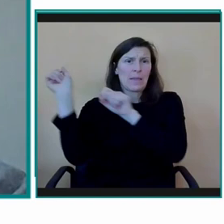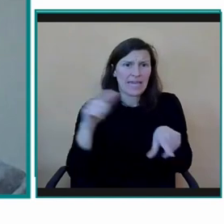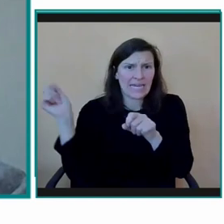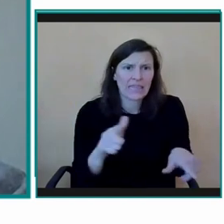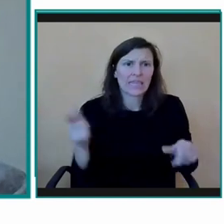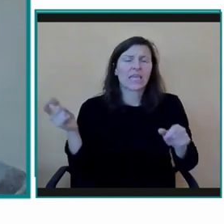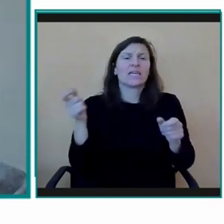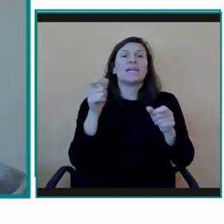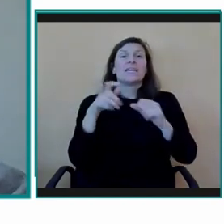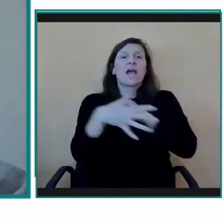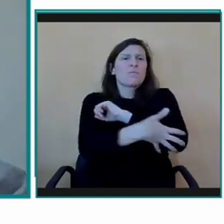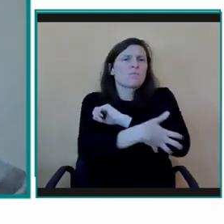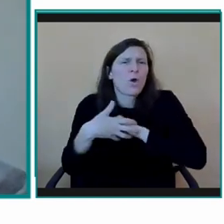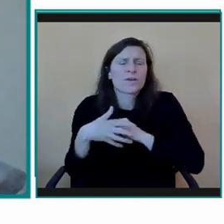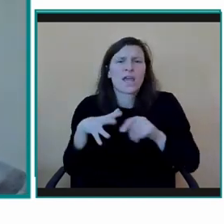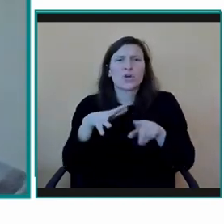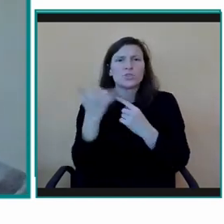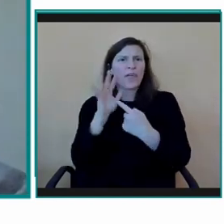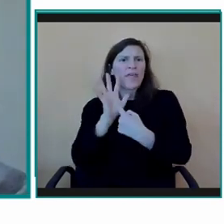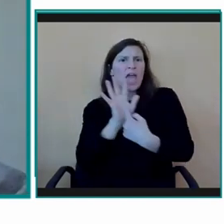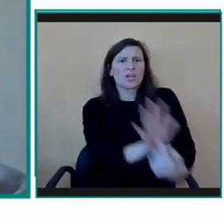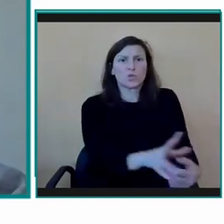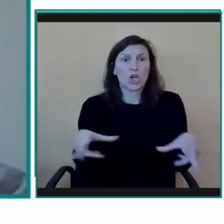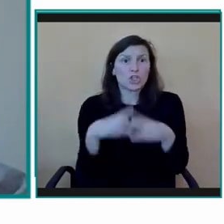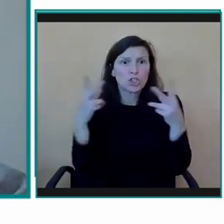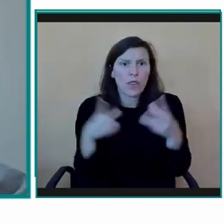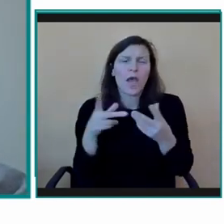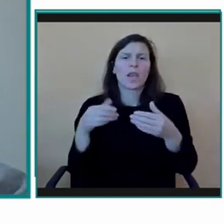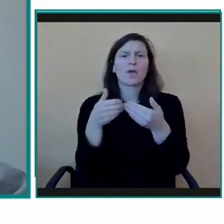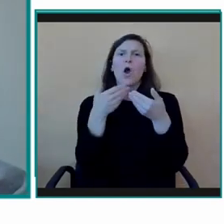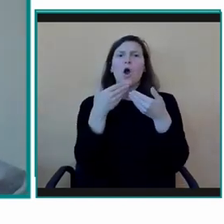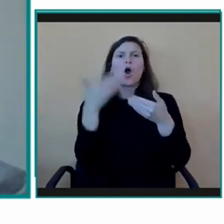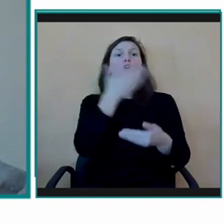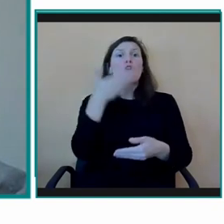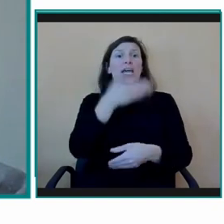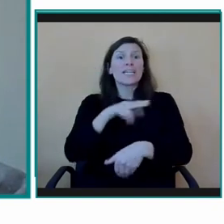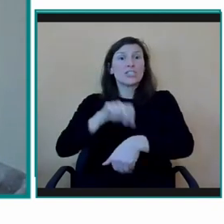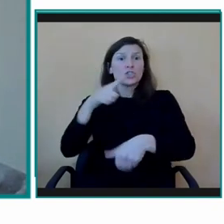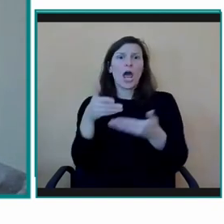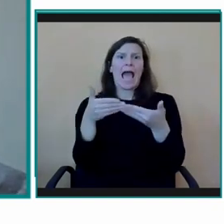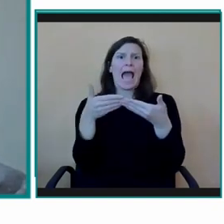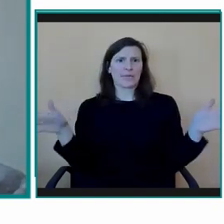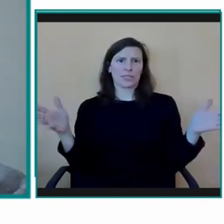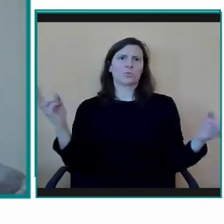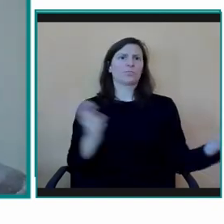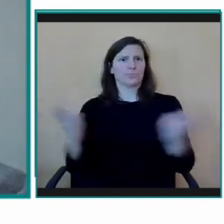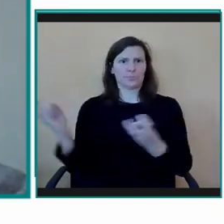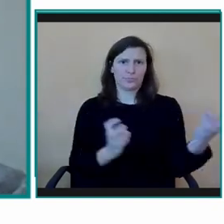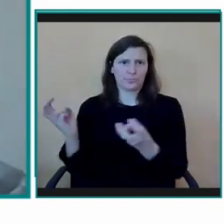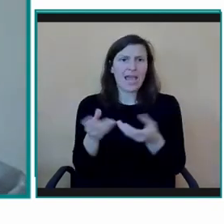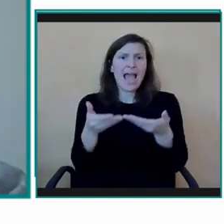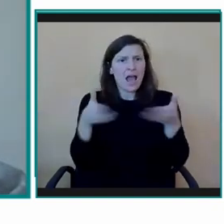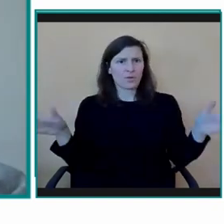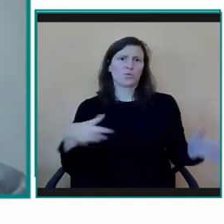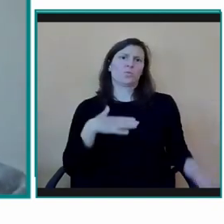en situación de exclusión social y, por supuesto, a población con discapacidad. Esto es verdaderamente retador